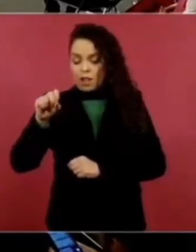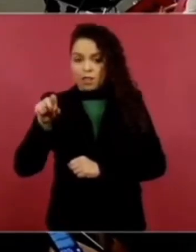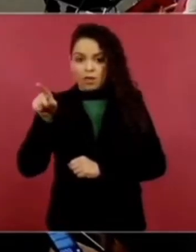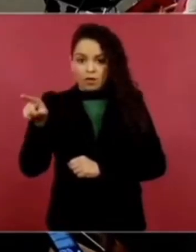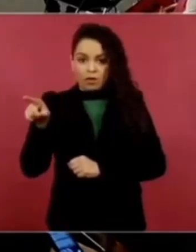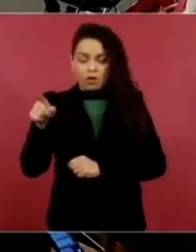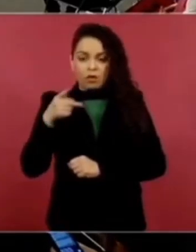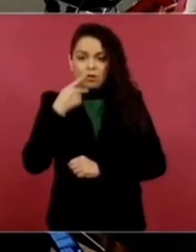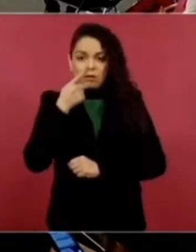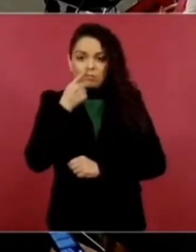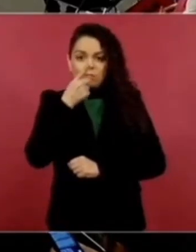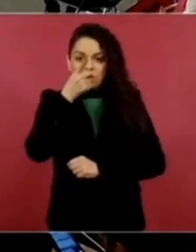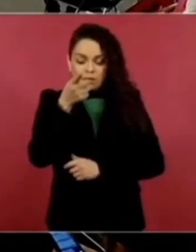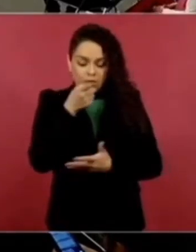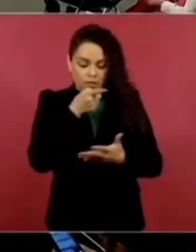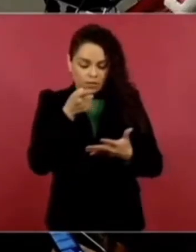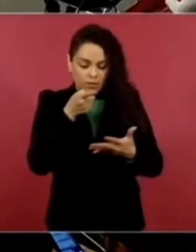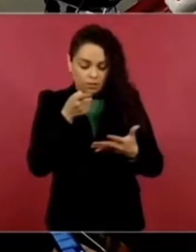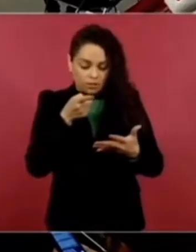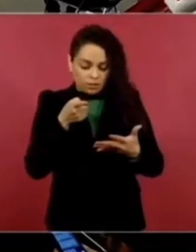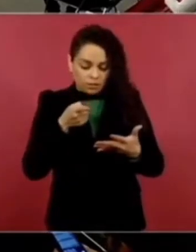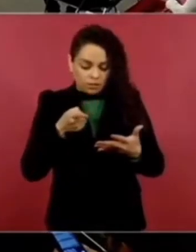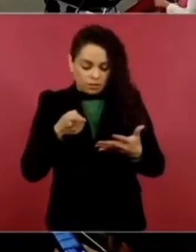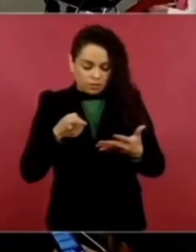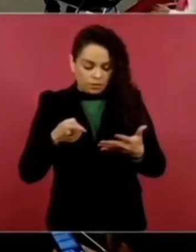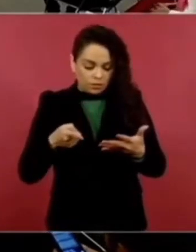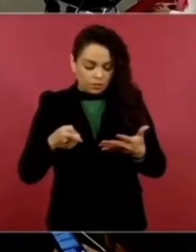al ver a Salinas, es lo que dice.